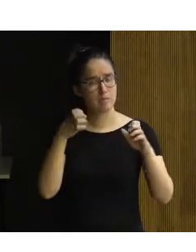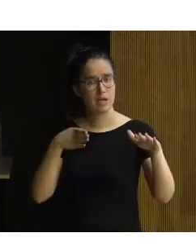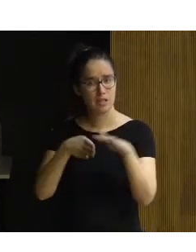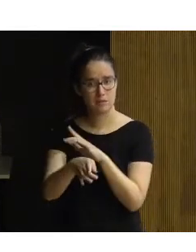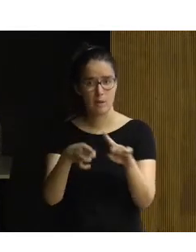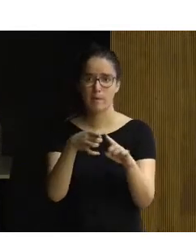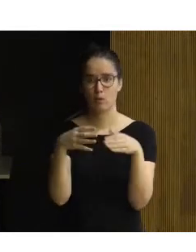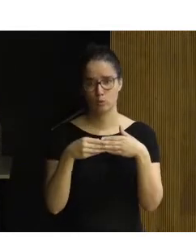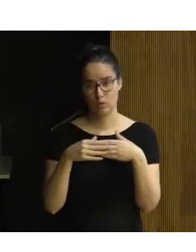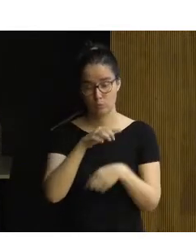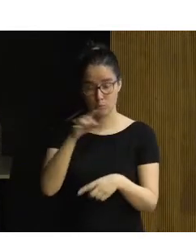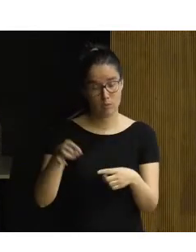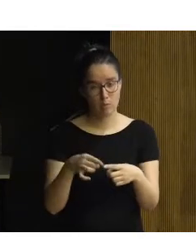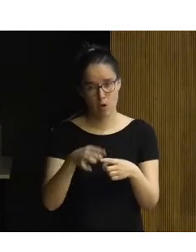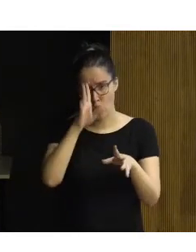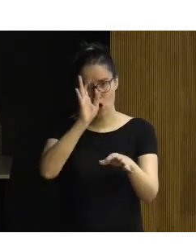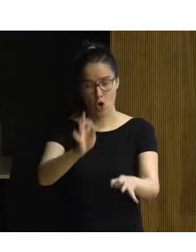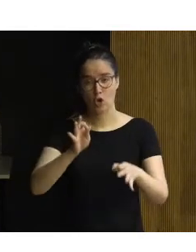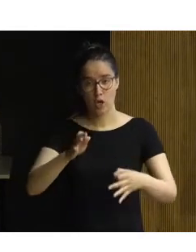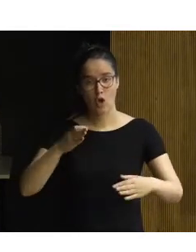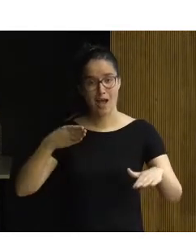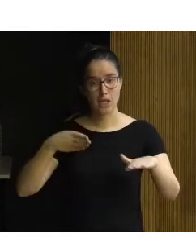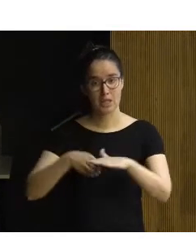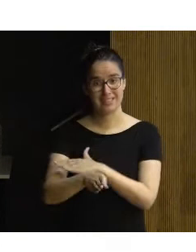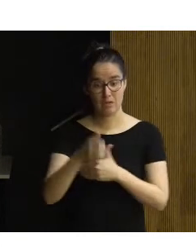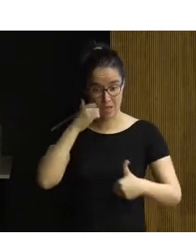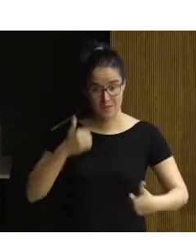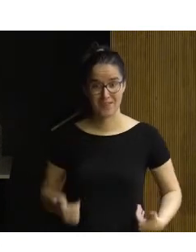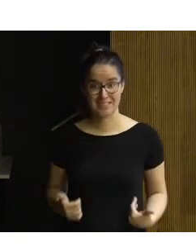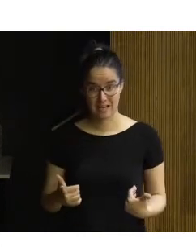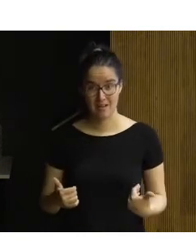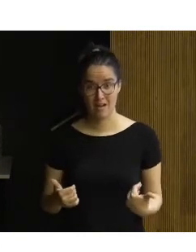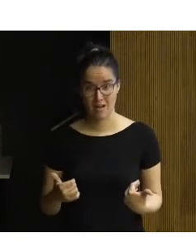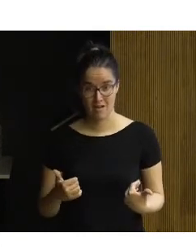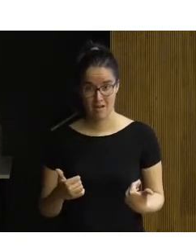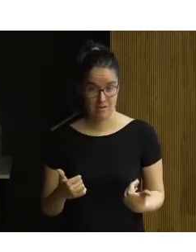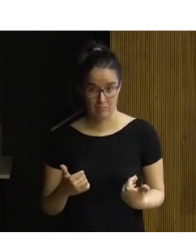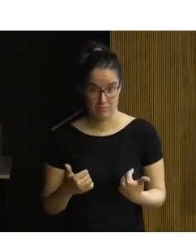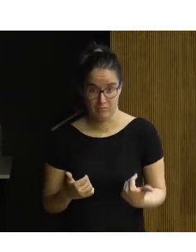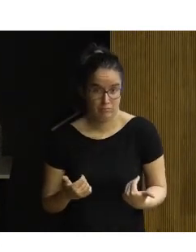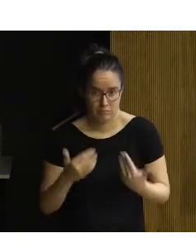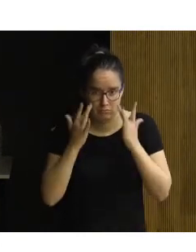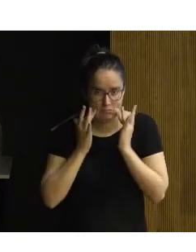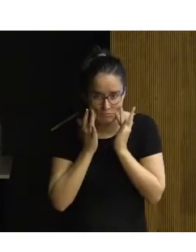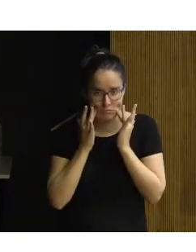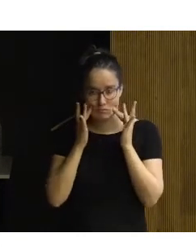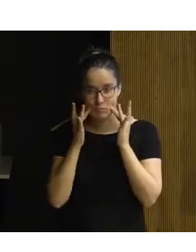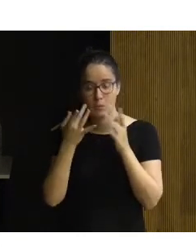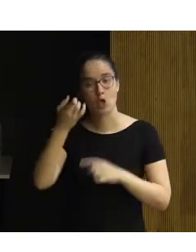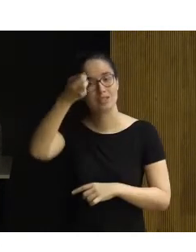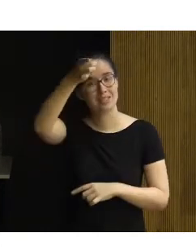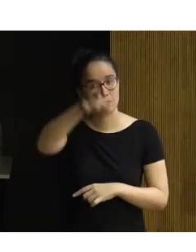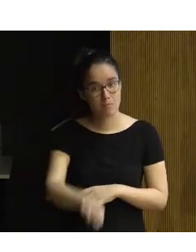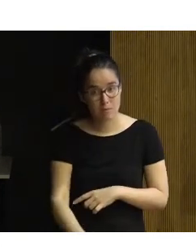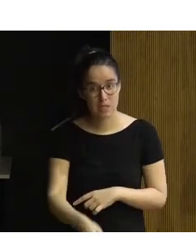los usuarios. En primer lugar, por supuesto, de accesibilidad física, puramente material, pero también, en la